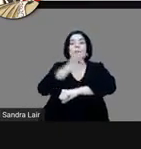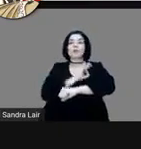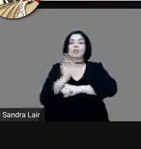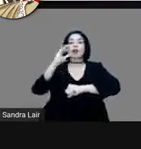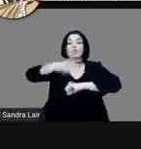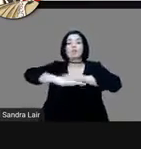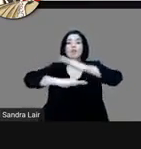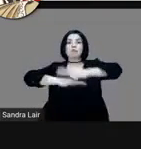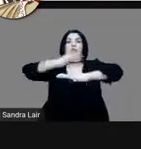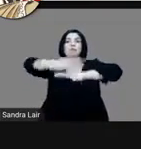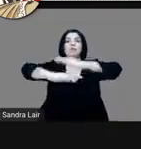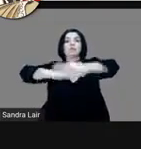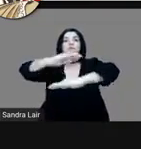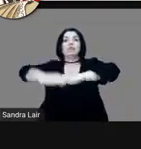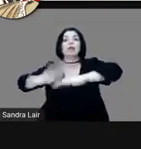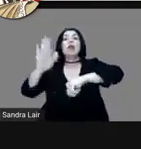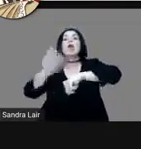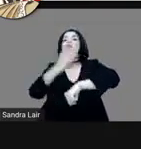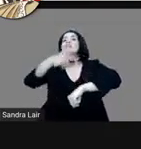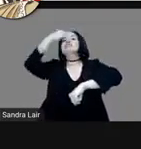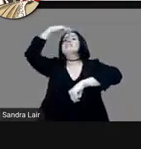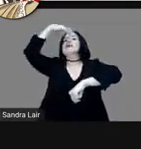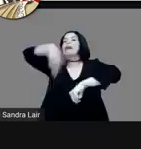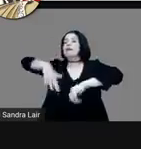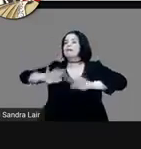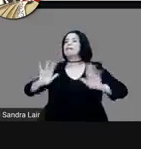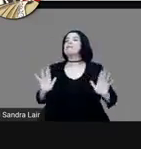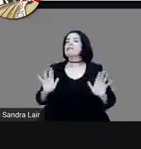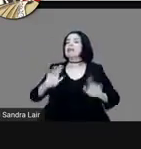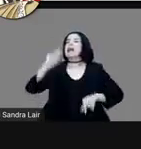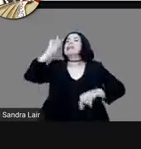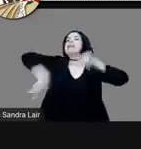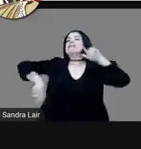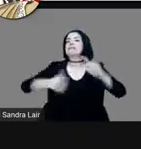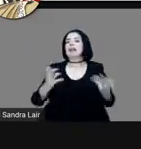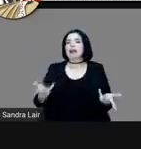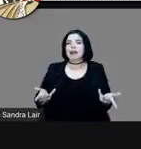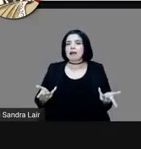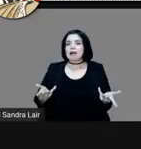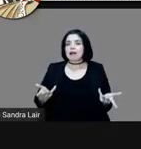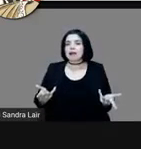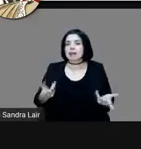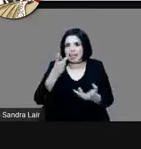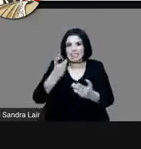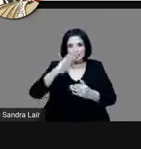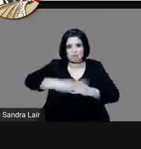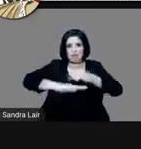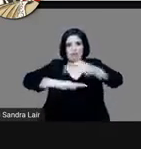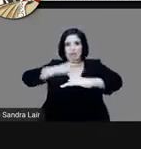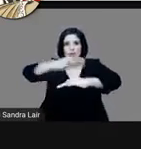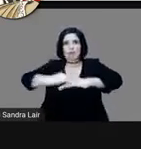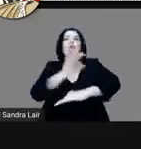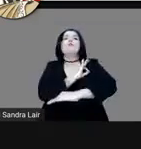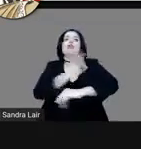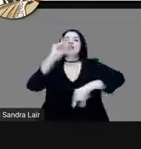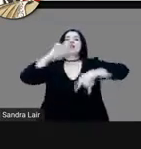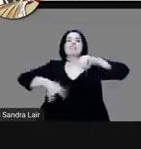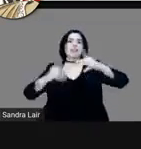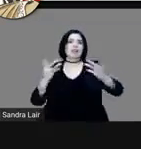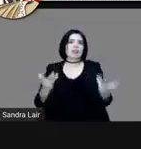porque sabían que esos tramos los iban a quitar. Eran tramos que podían ser